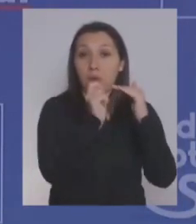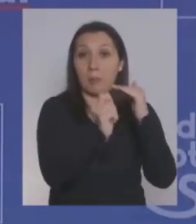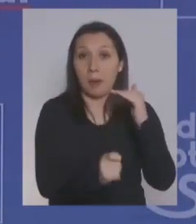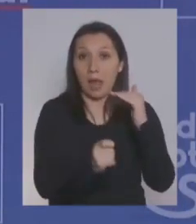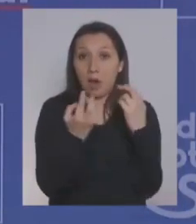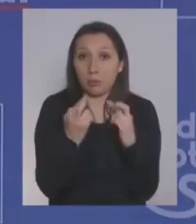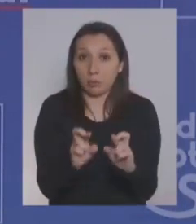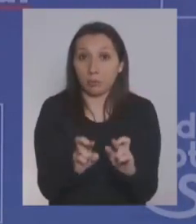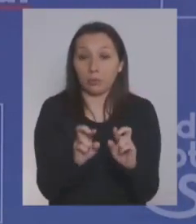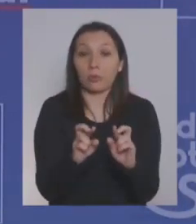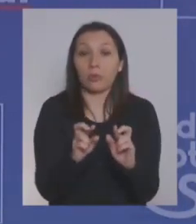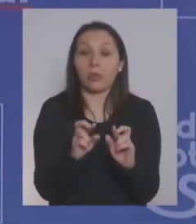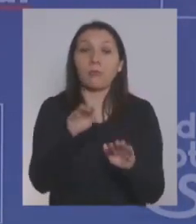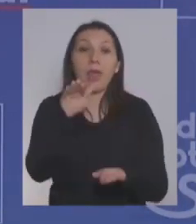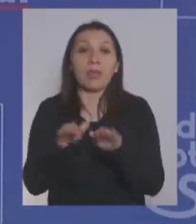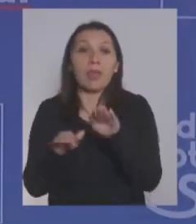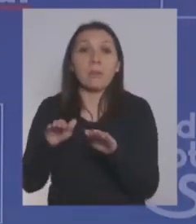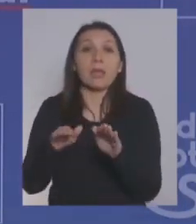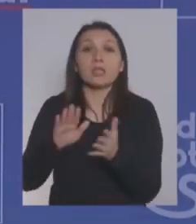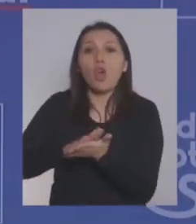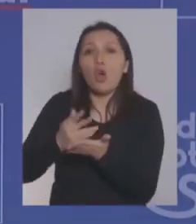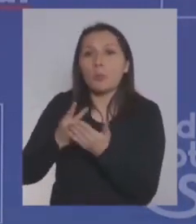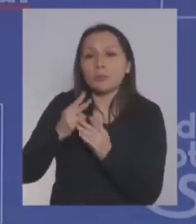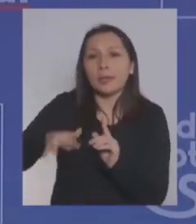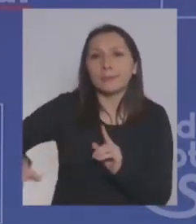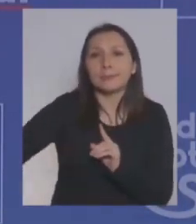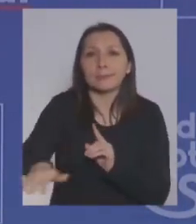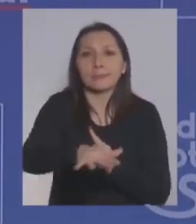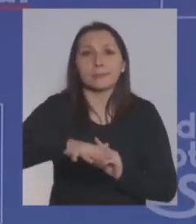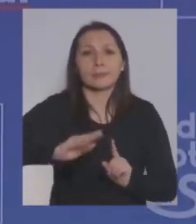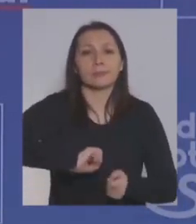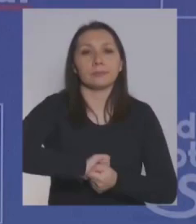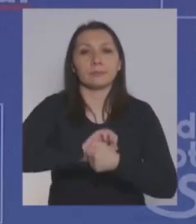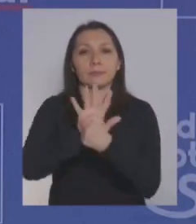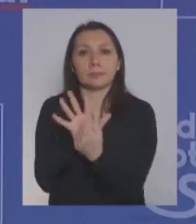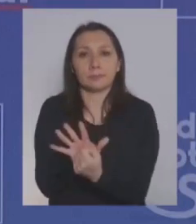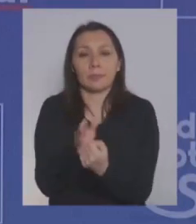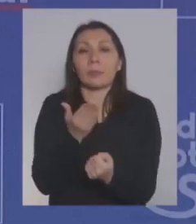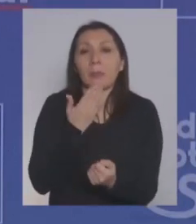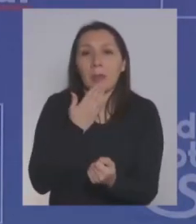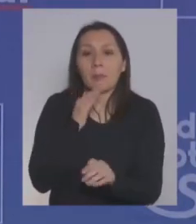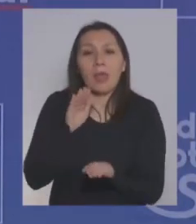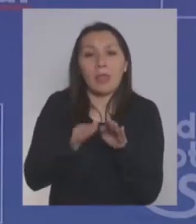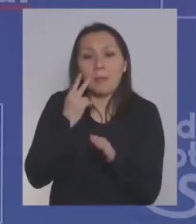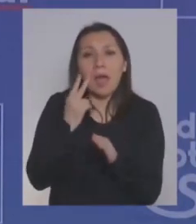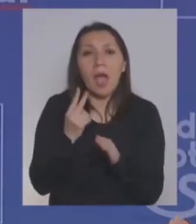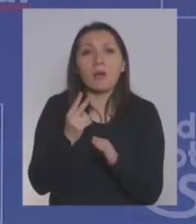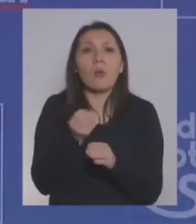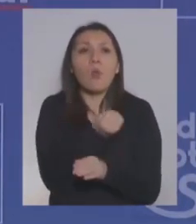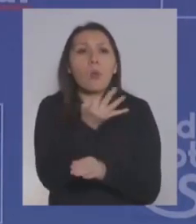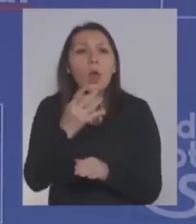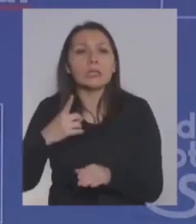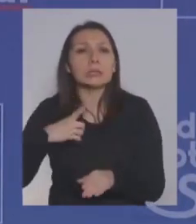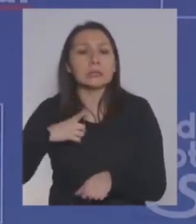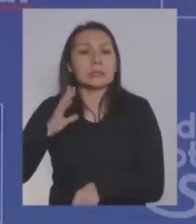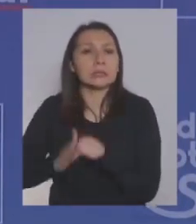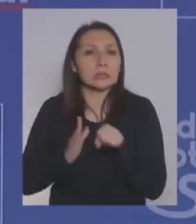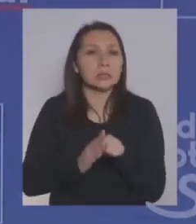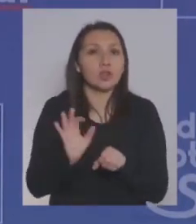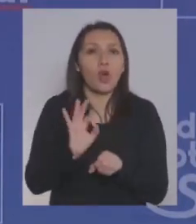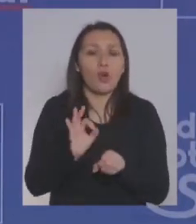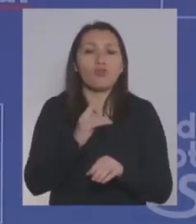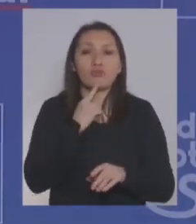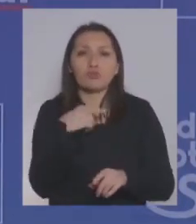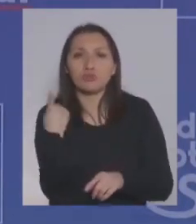oportunidad depende de las condiciones de la pandemia y depende del nivel de desempleo y las tasas de